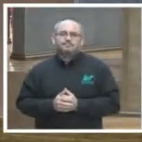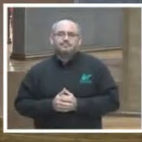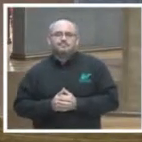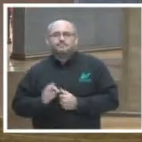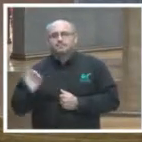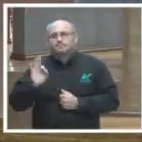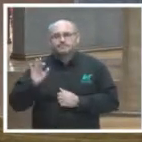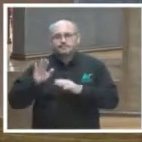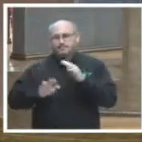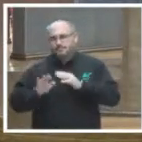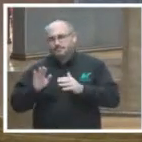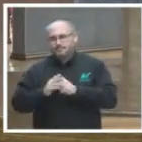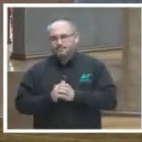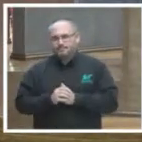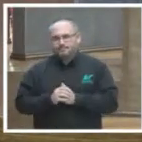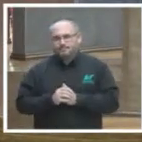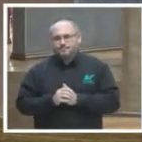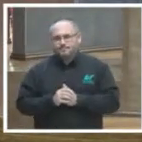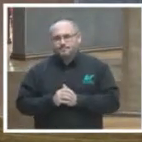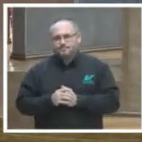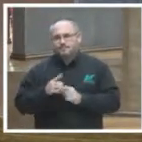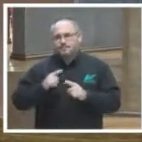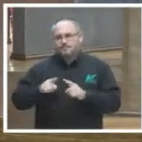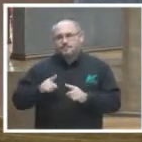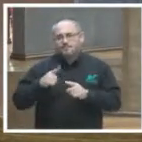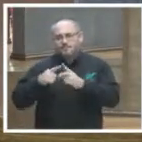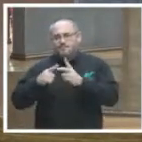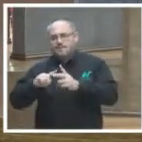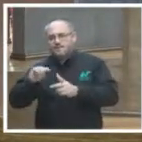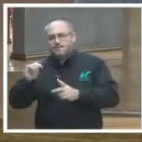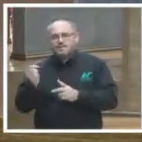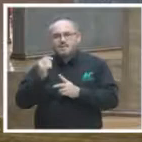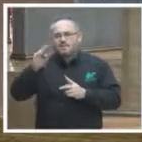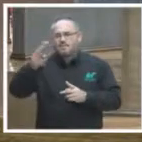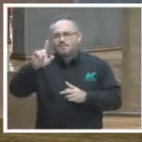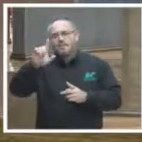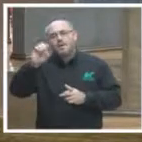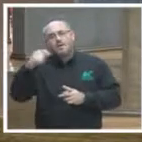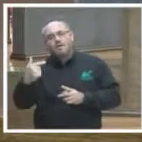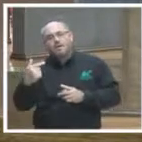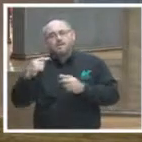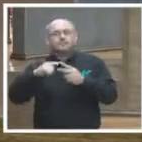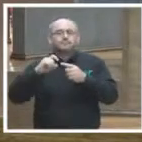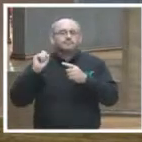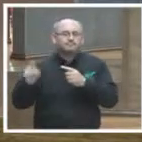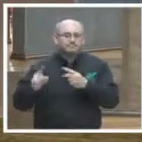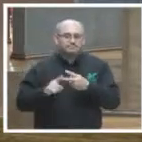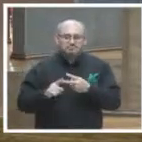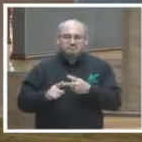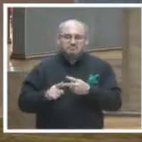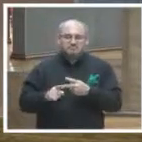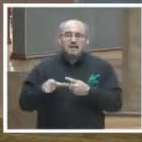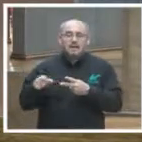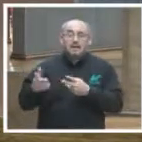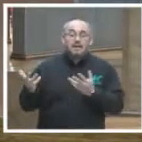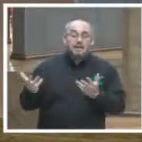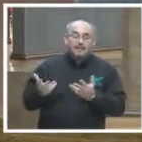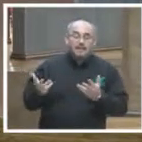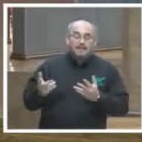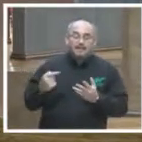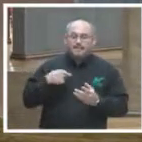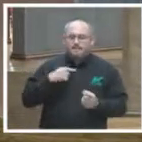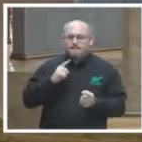ciertamente los blogs todas las tecnologías en redes sociales también nos han permitido